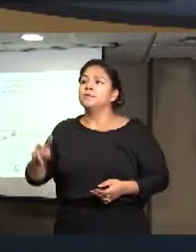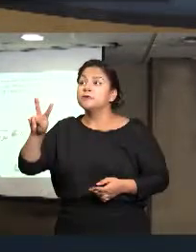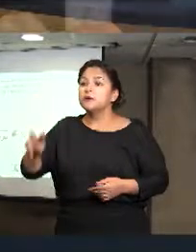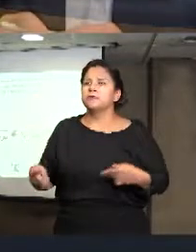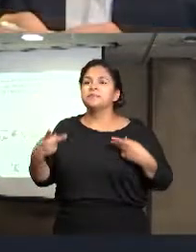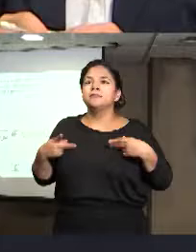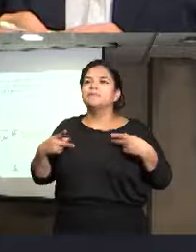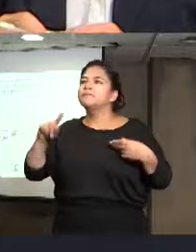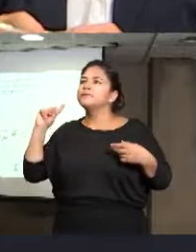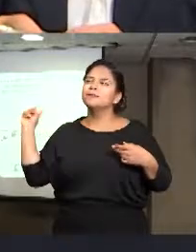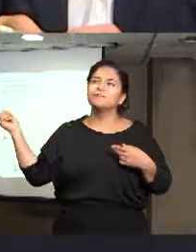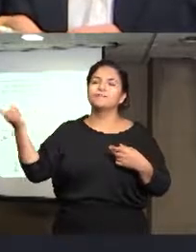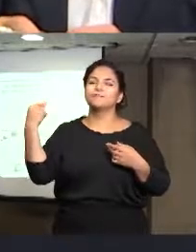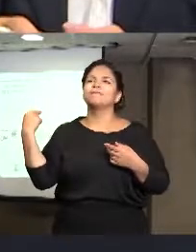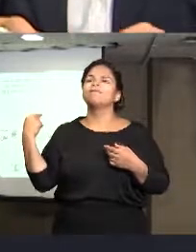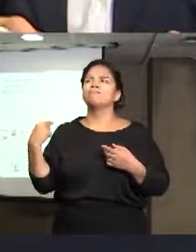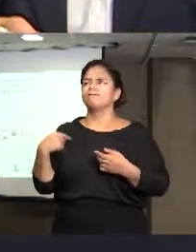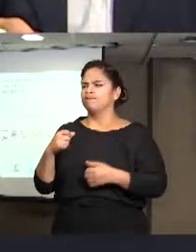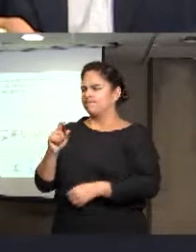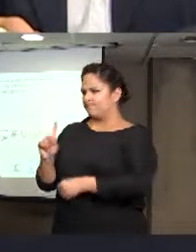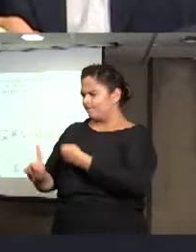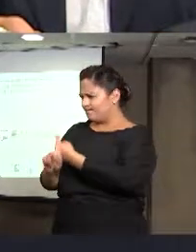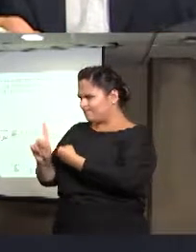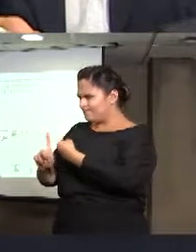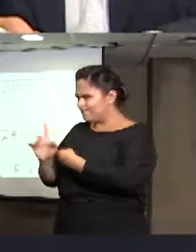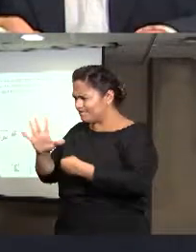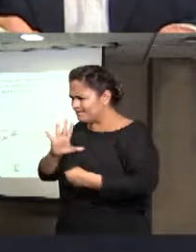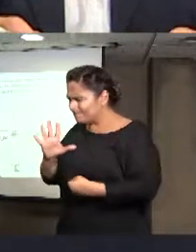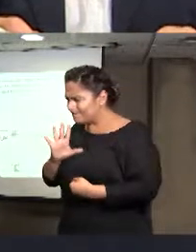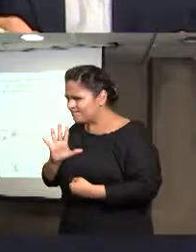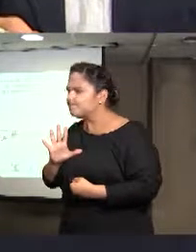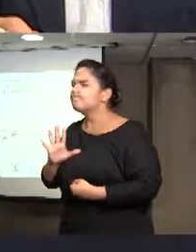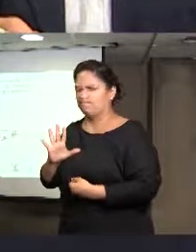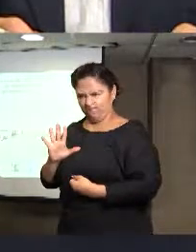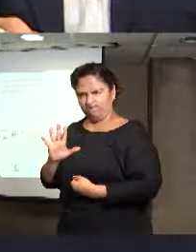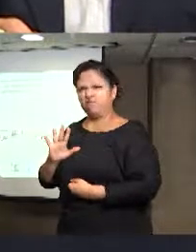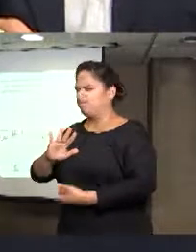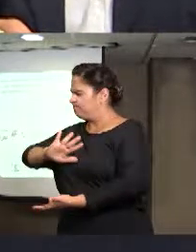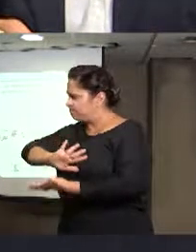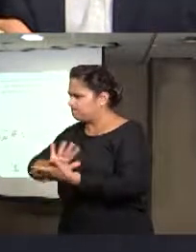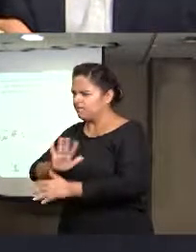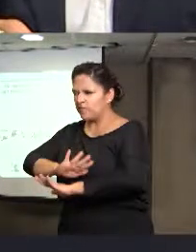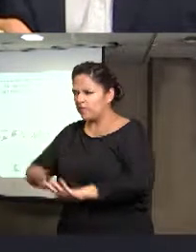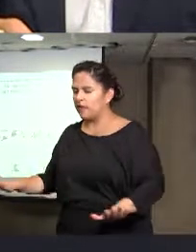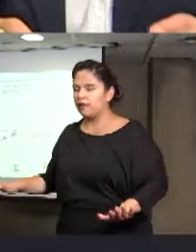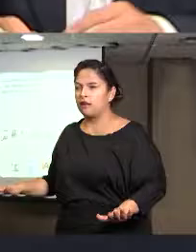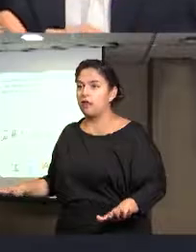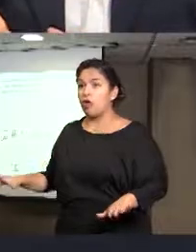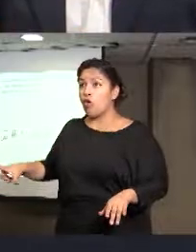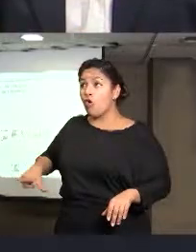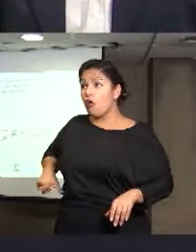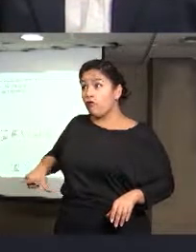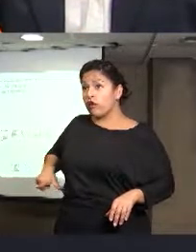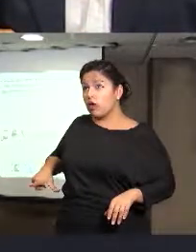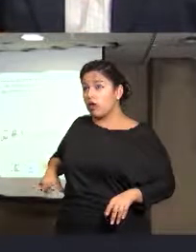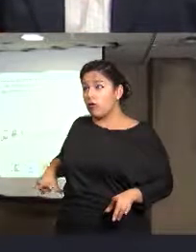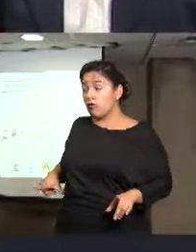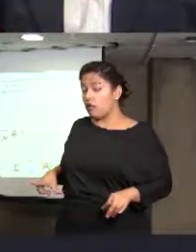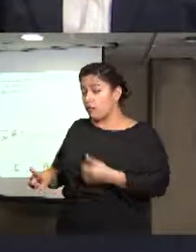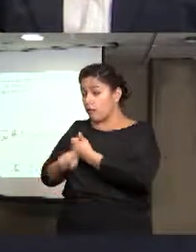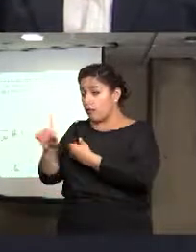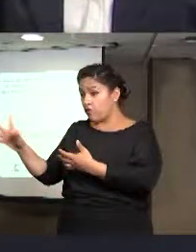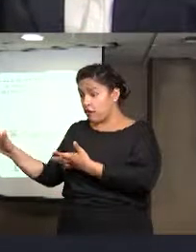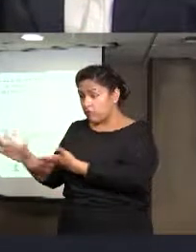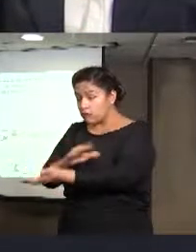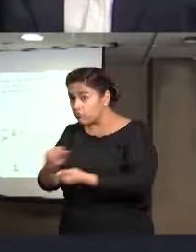sociedad civil se une para atacar una problemática que a veces no lo puede hacer el gobierno solo, todos tenemos que hacer